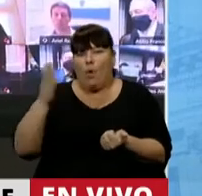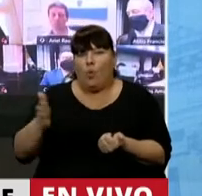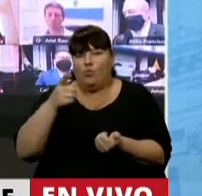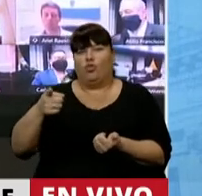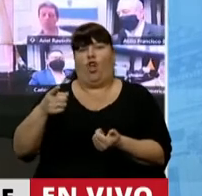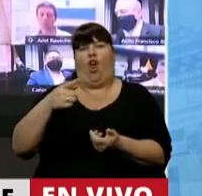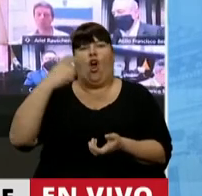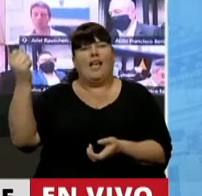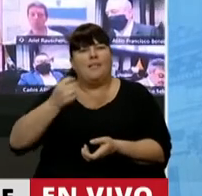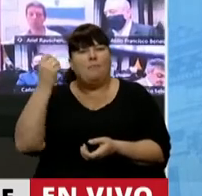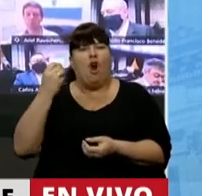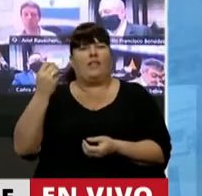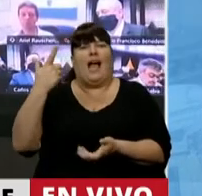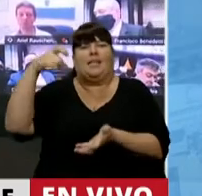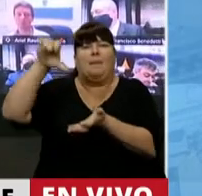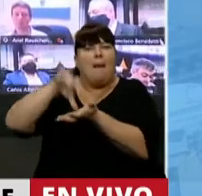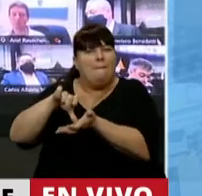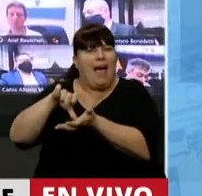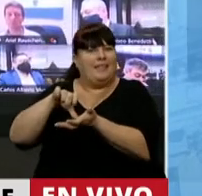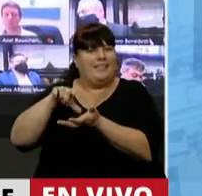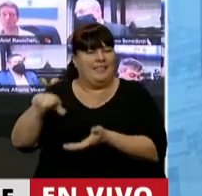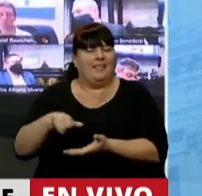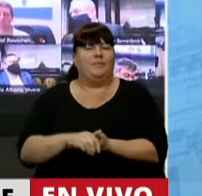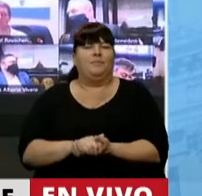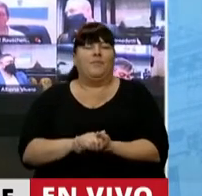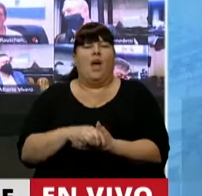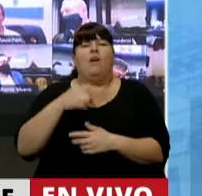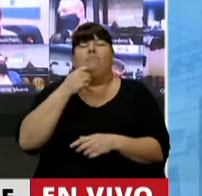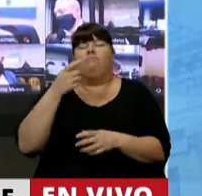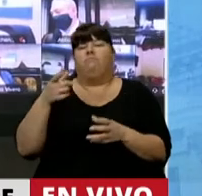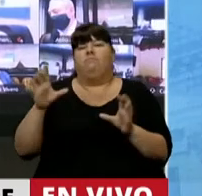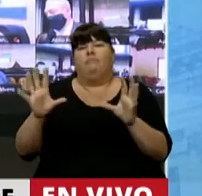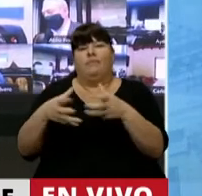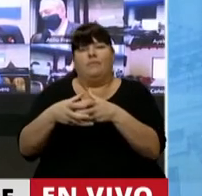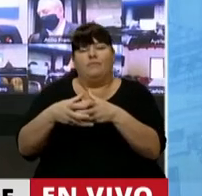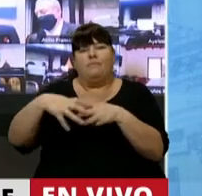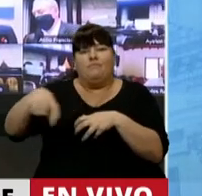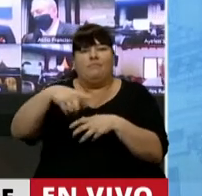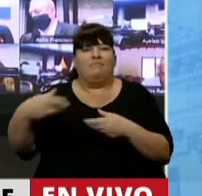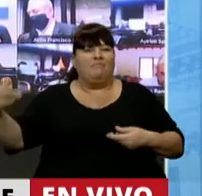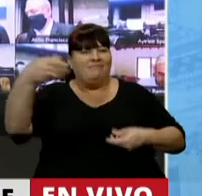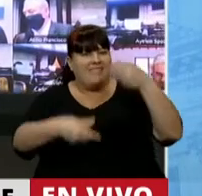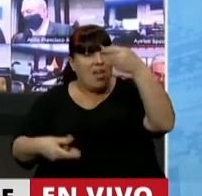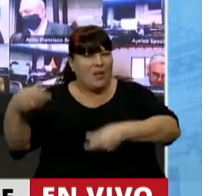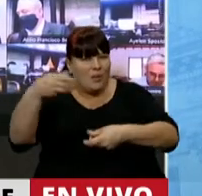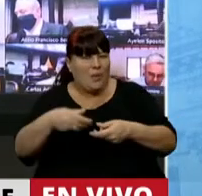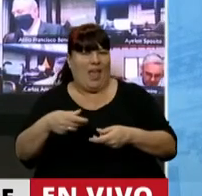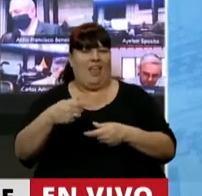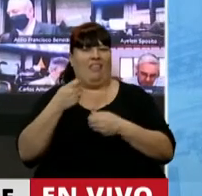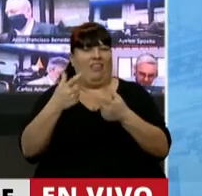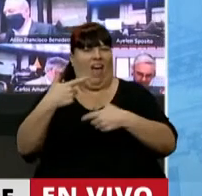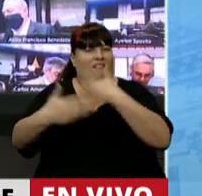de la importancia para un país de los sectores que invierten, que